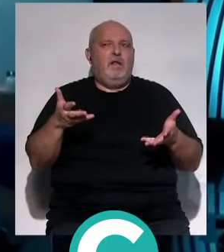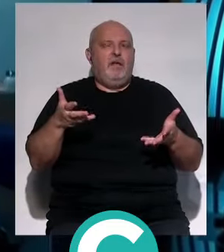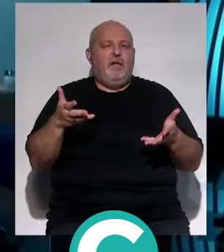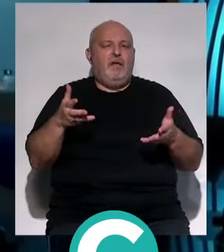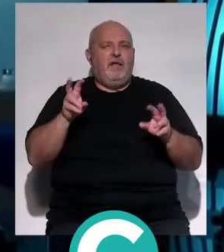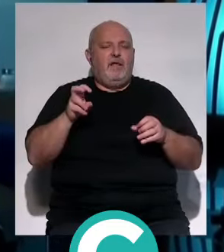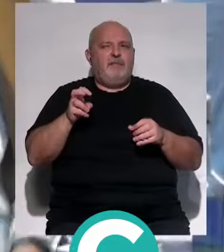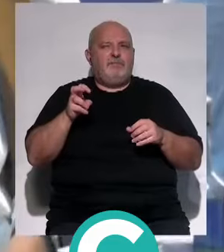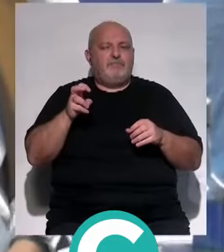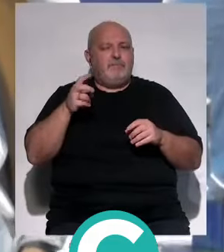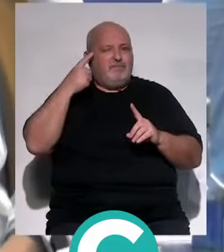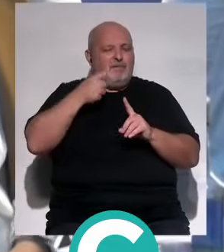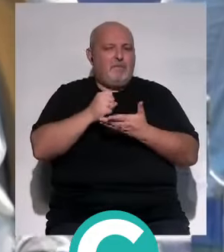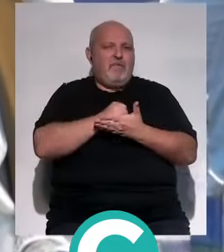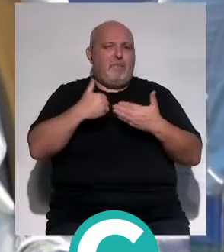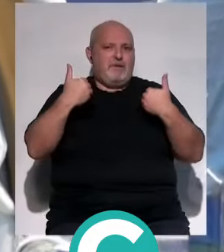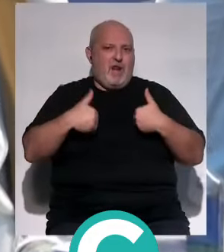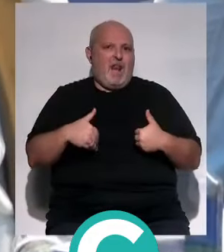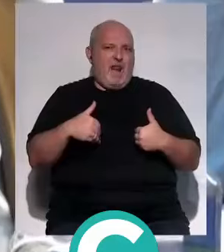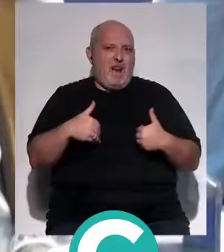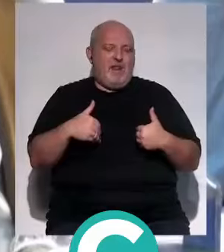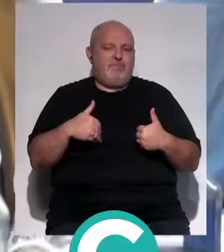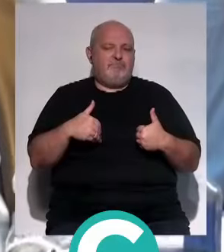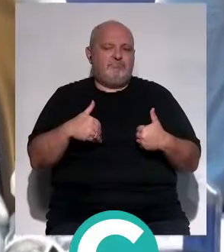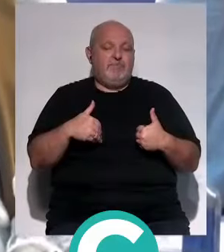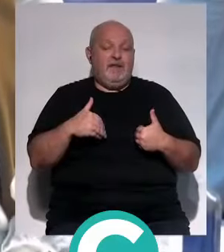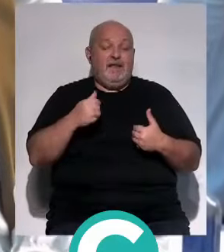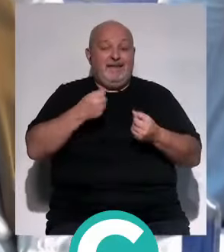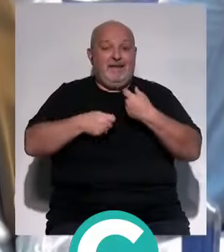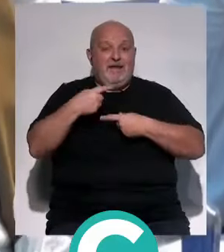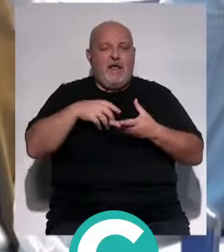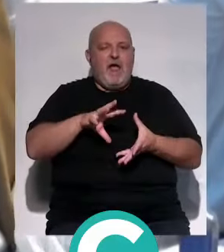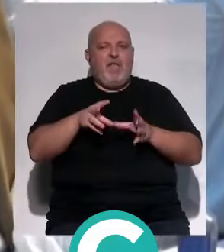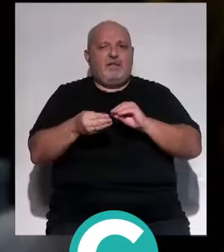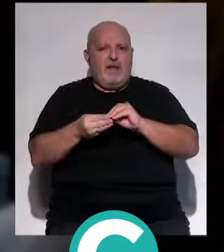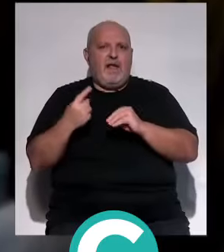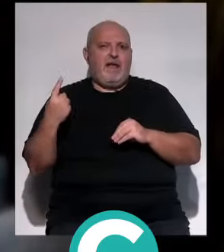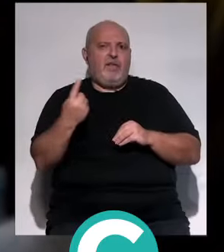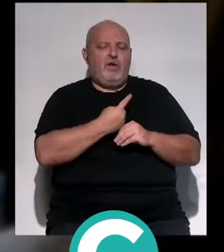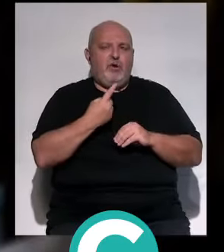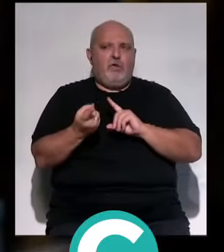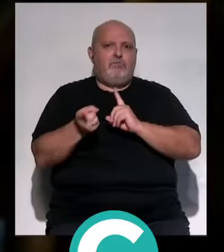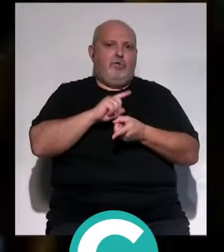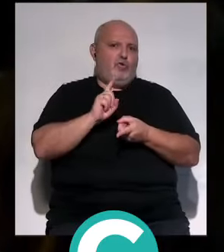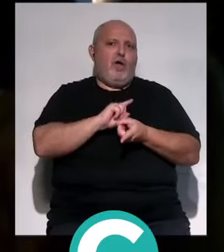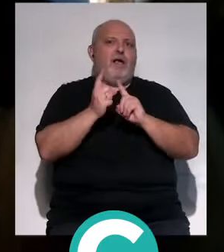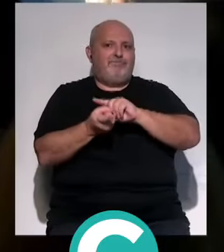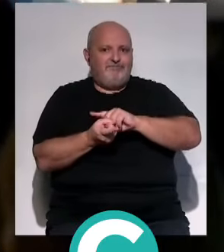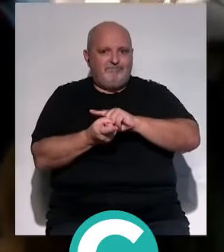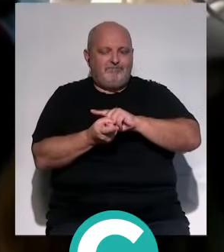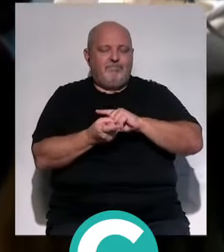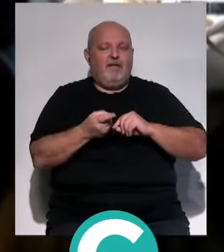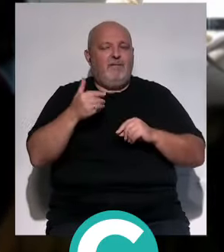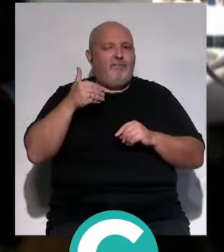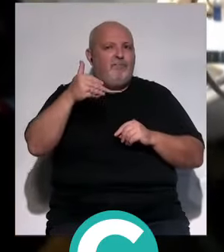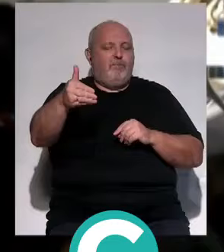en los enfoques de la medicina personalizada, donde los tratamientos se adaptan a los pacientes y no al contrario, por la que pasa